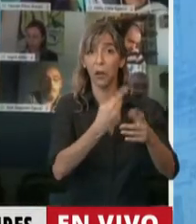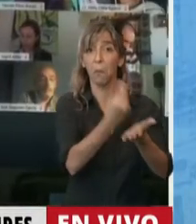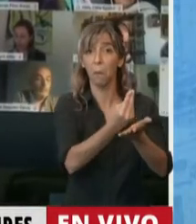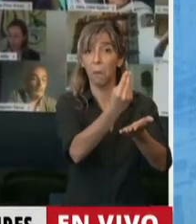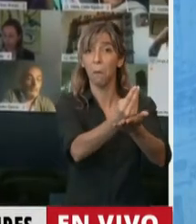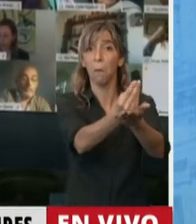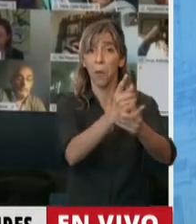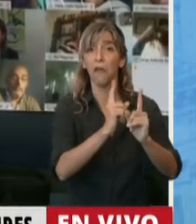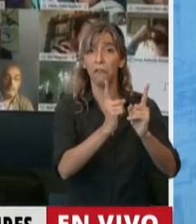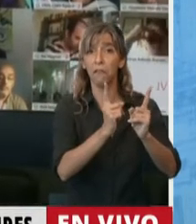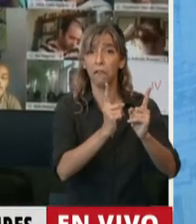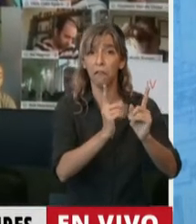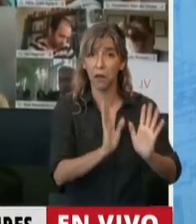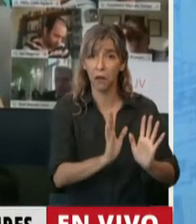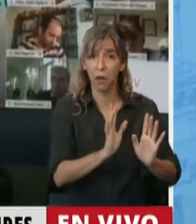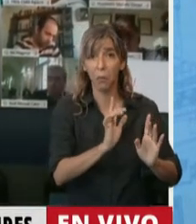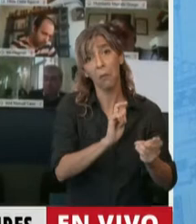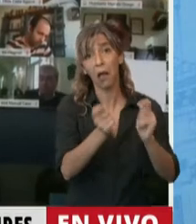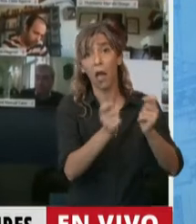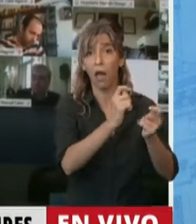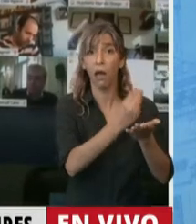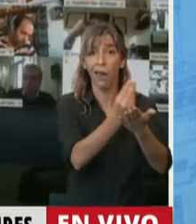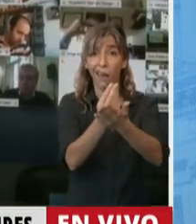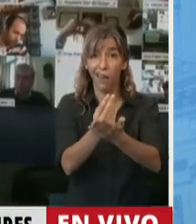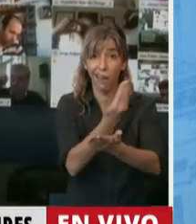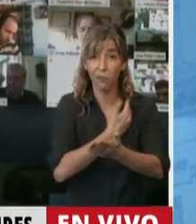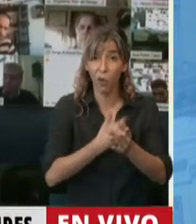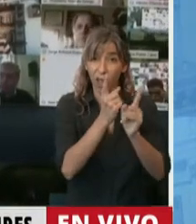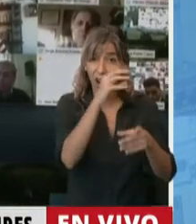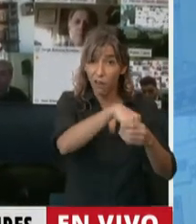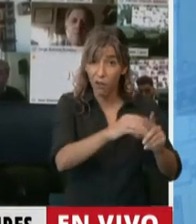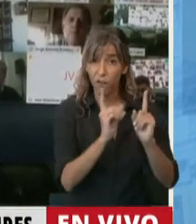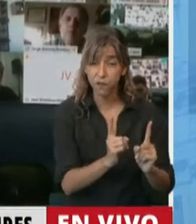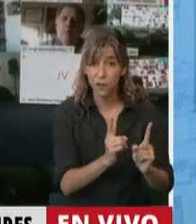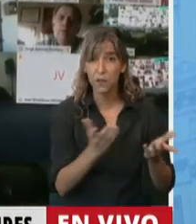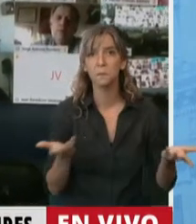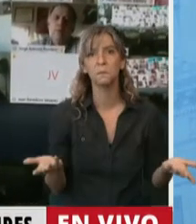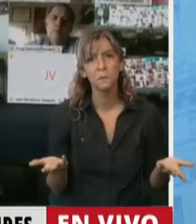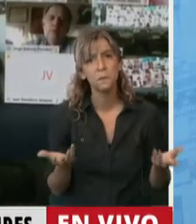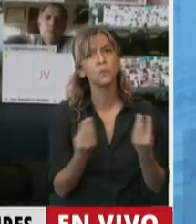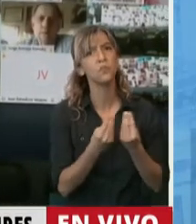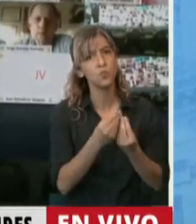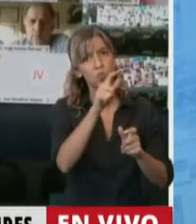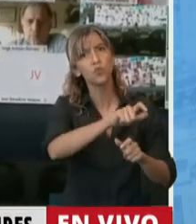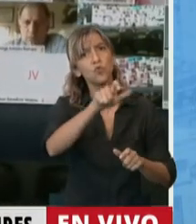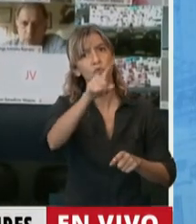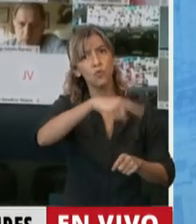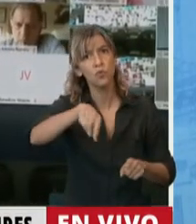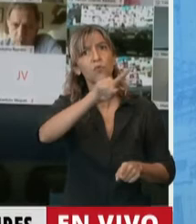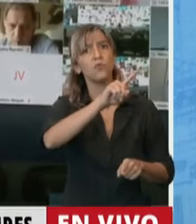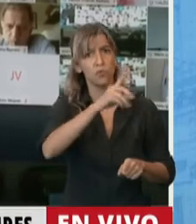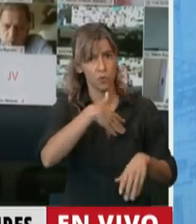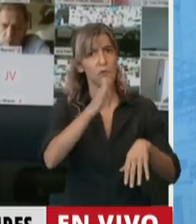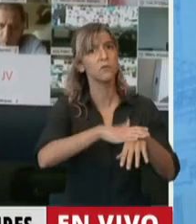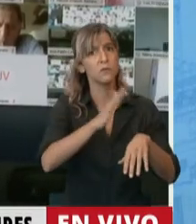Y muchos de ellos han tenido responsabilidades en las fuerzas represivas, pero